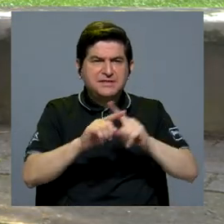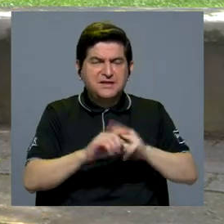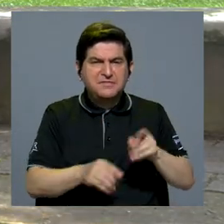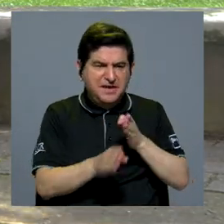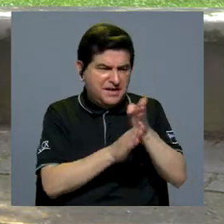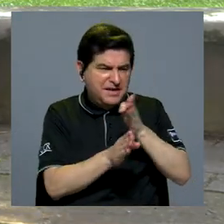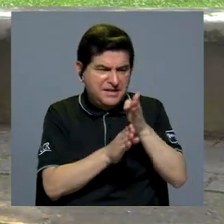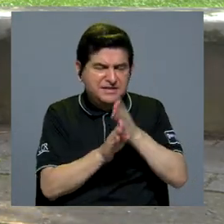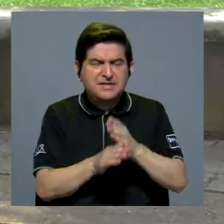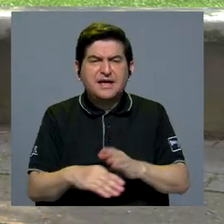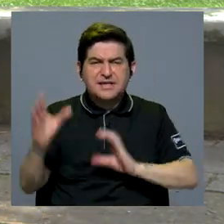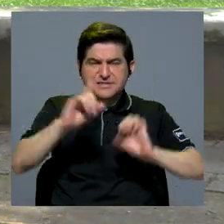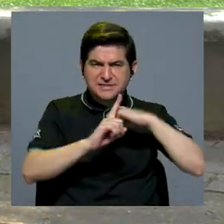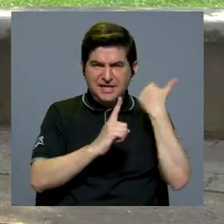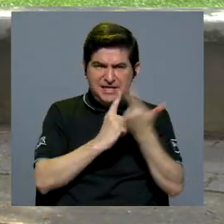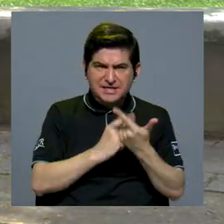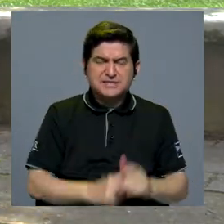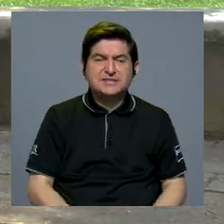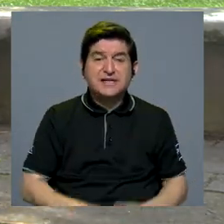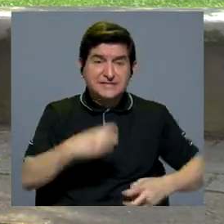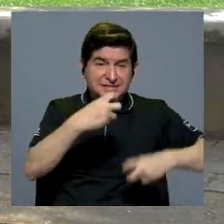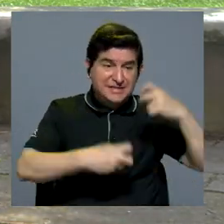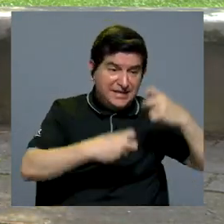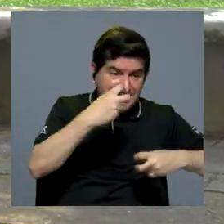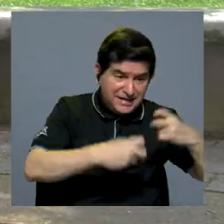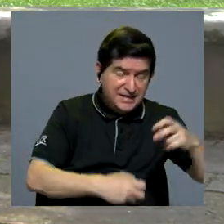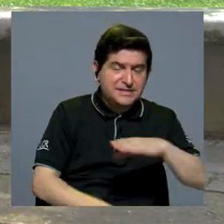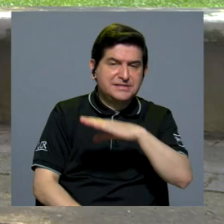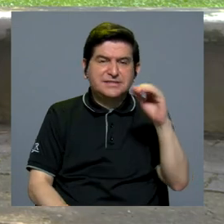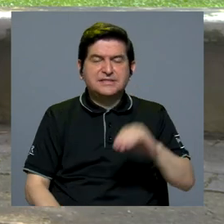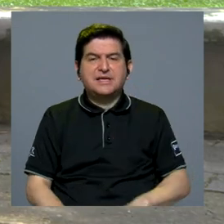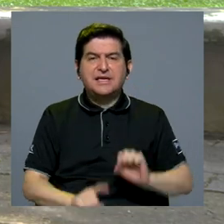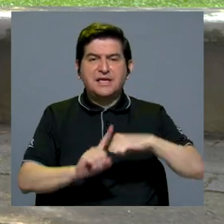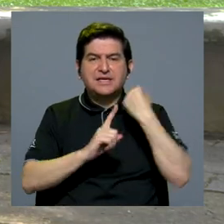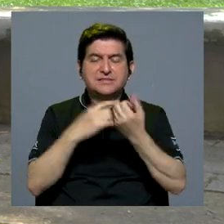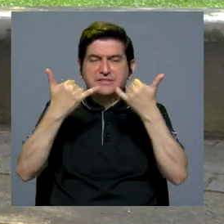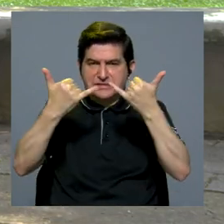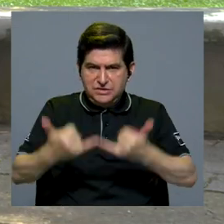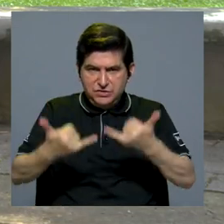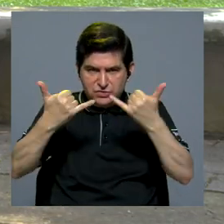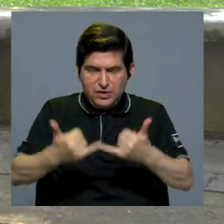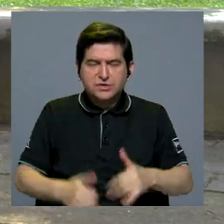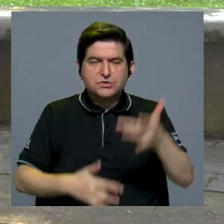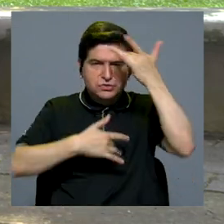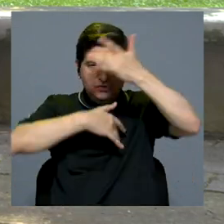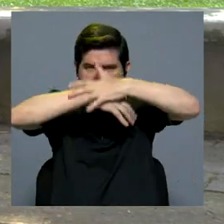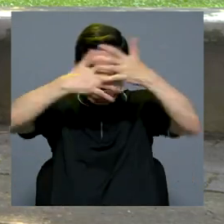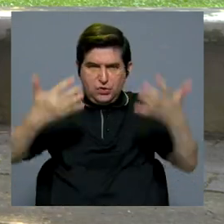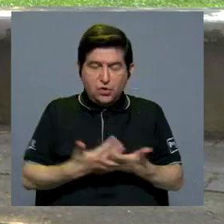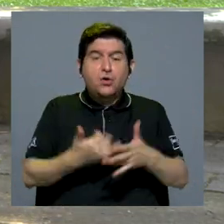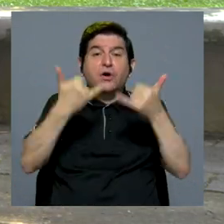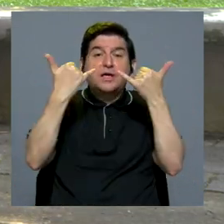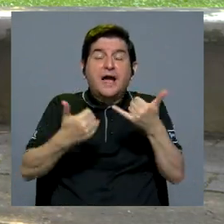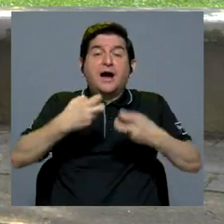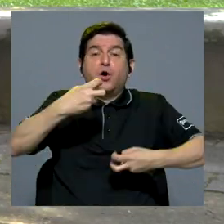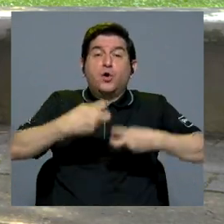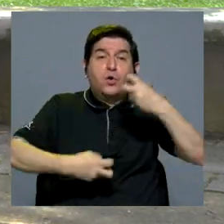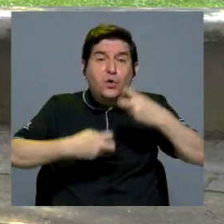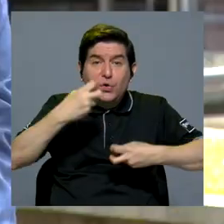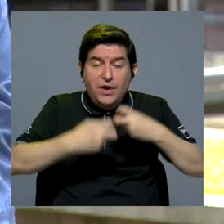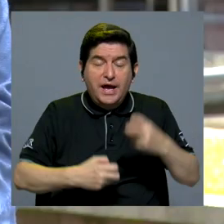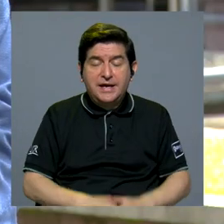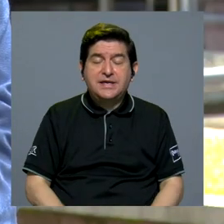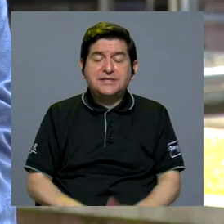disciplinas de las ciencias sociales, tanto en un marco de crisis como en el que nos encontramos por la pandemia y ahora por crisis